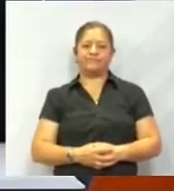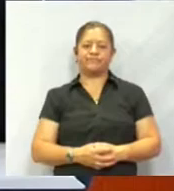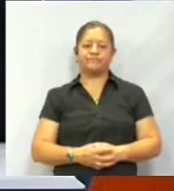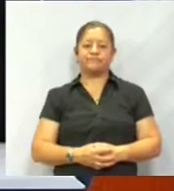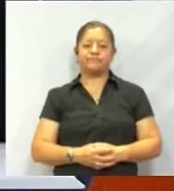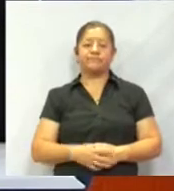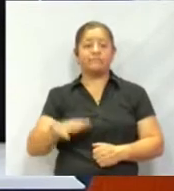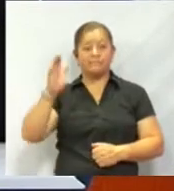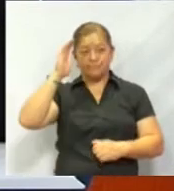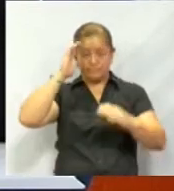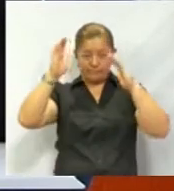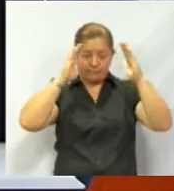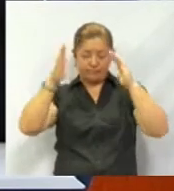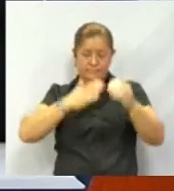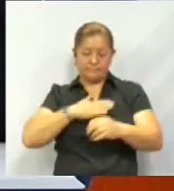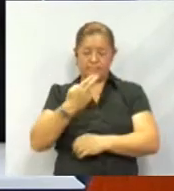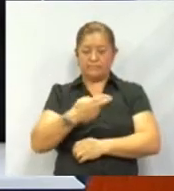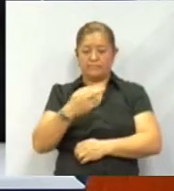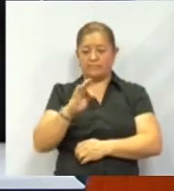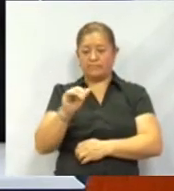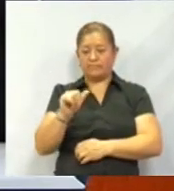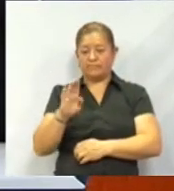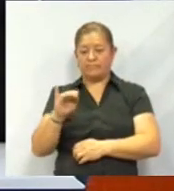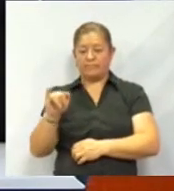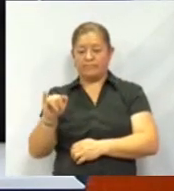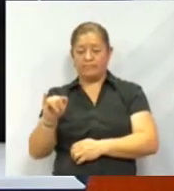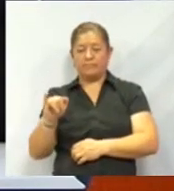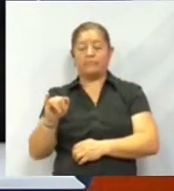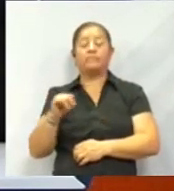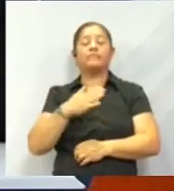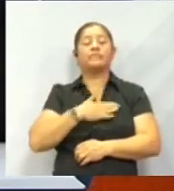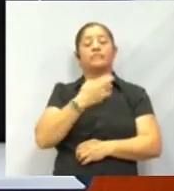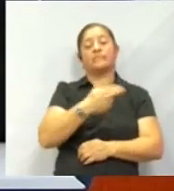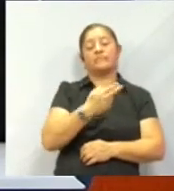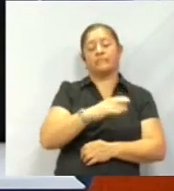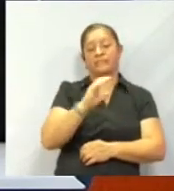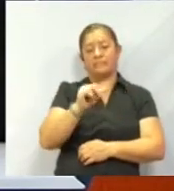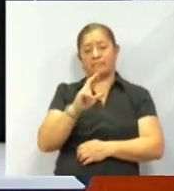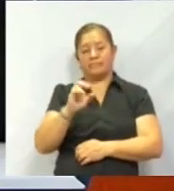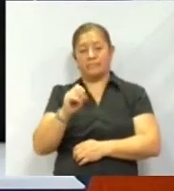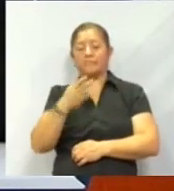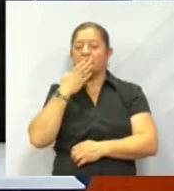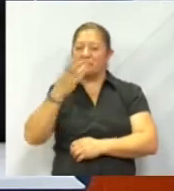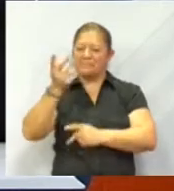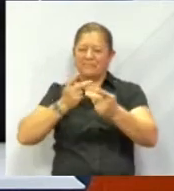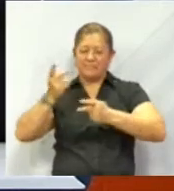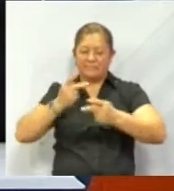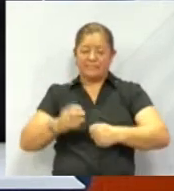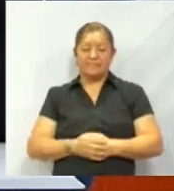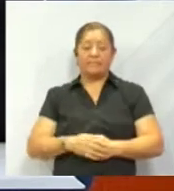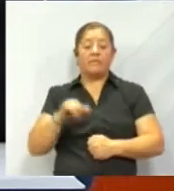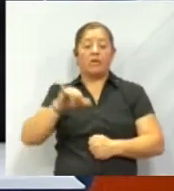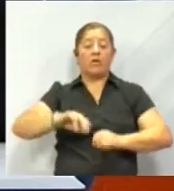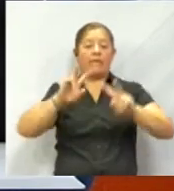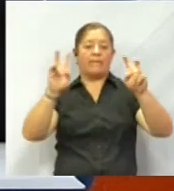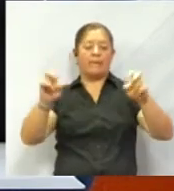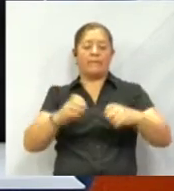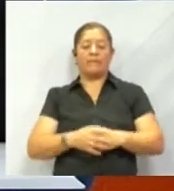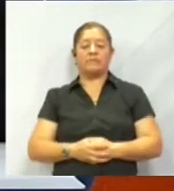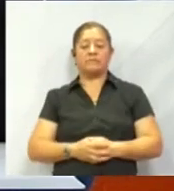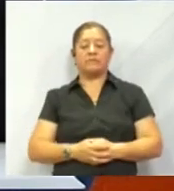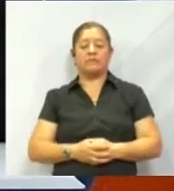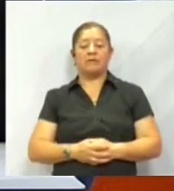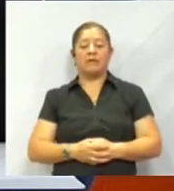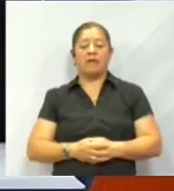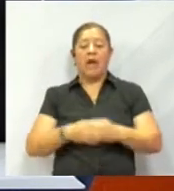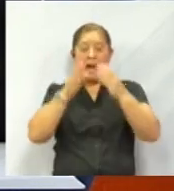Hola, mi nombre es Fabi. Hola, mi nombre es Caro. Bienvenidos a esta cápsula. Hoy hablaremos de dificultades severas